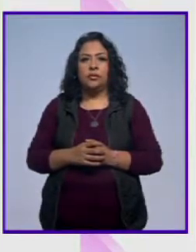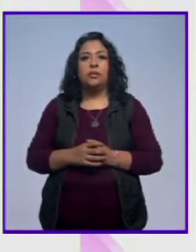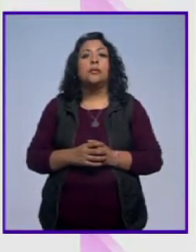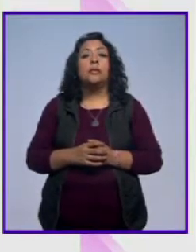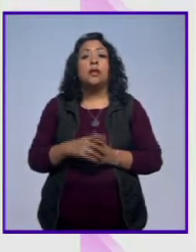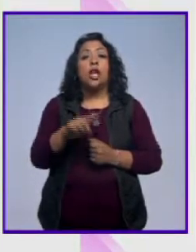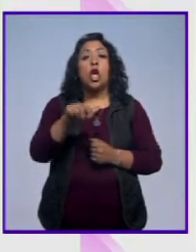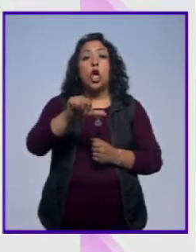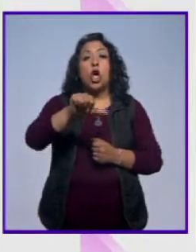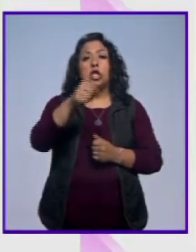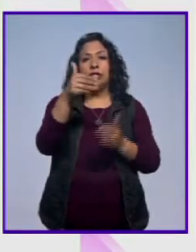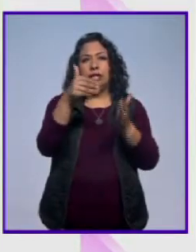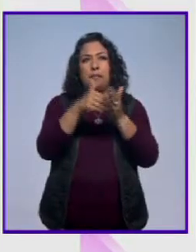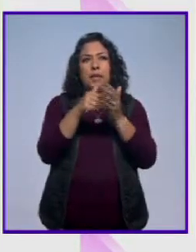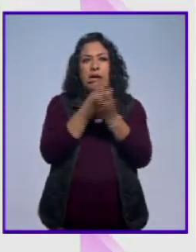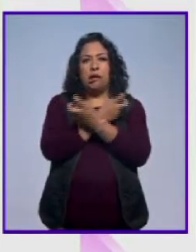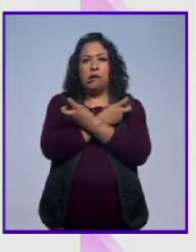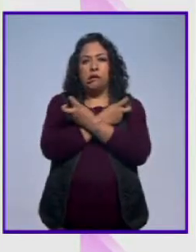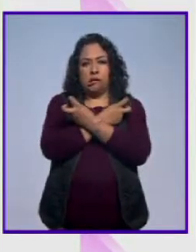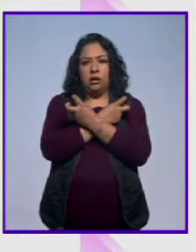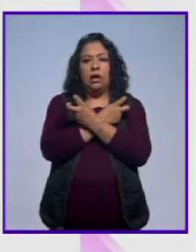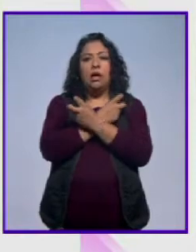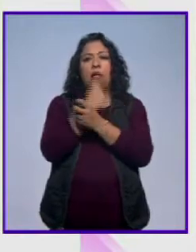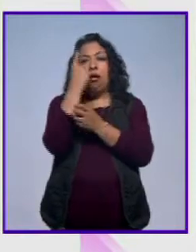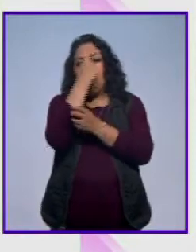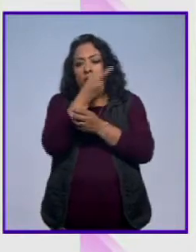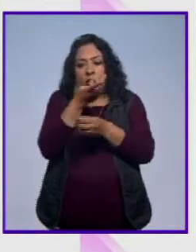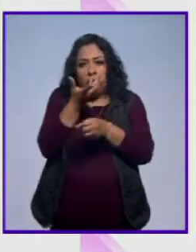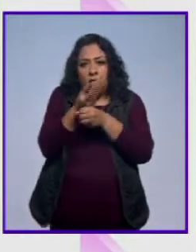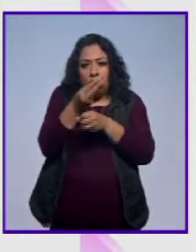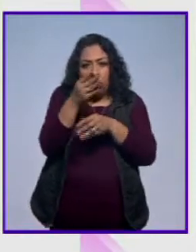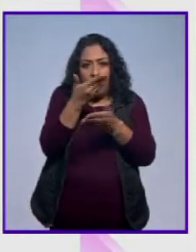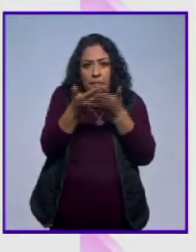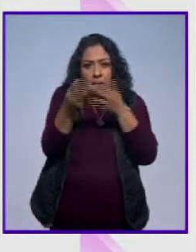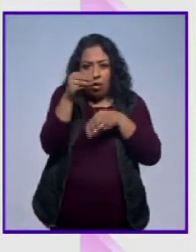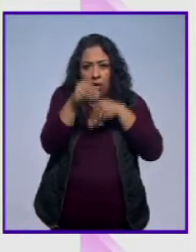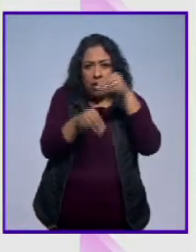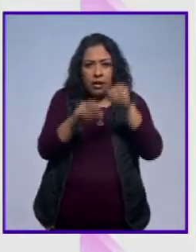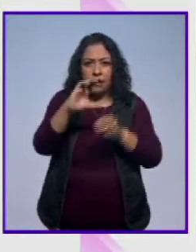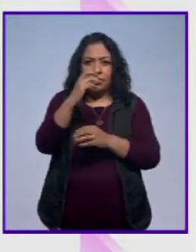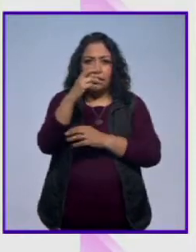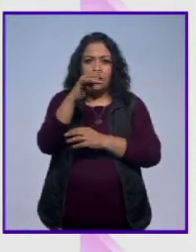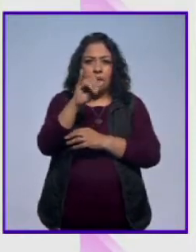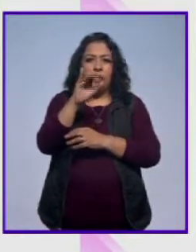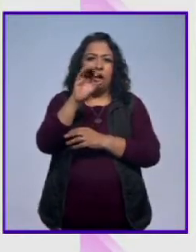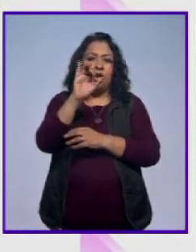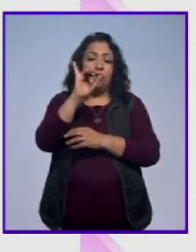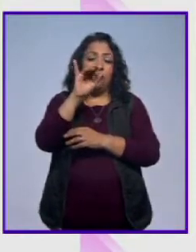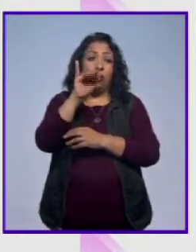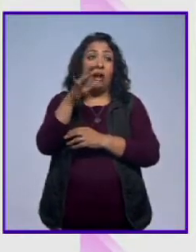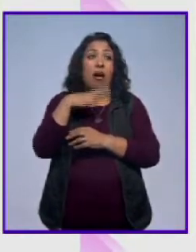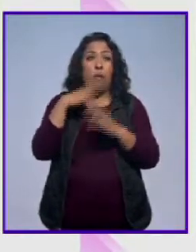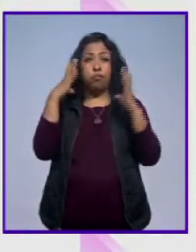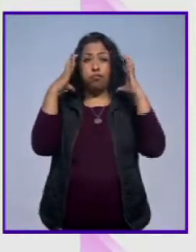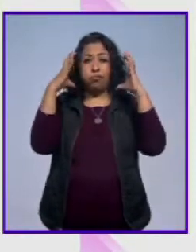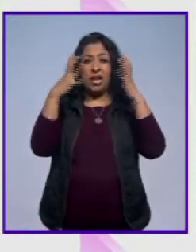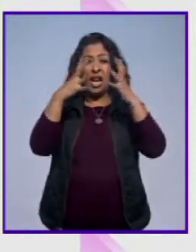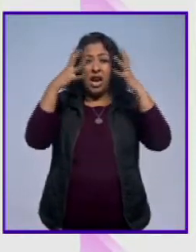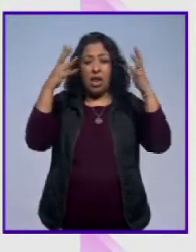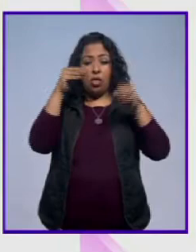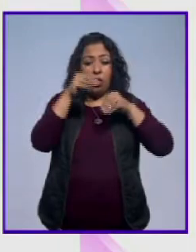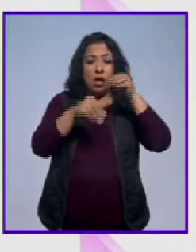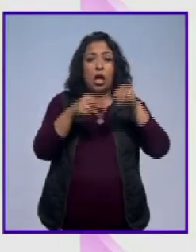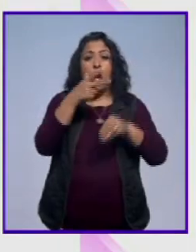11.000 calaveras de metal hechas a mano conforman la pieza Chamber of Immortality, un cráneo gigante creado por el artista